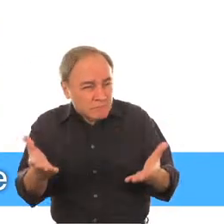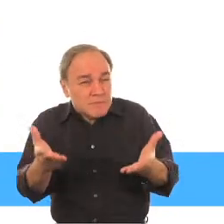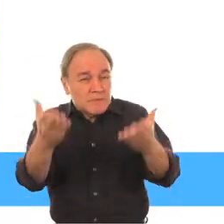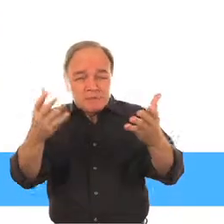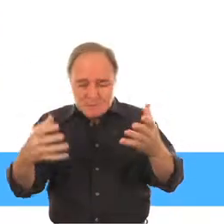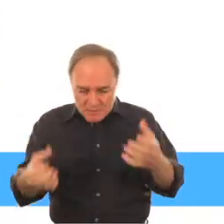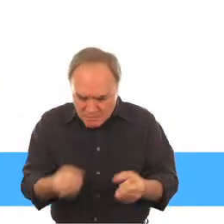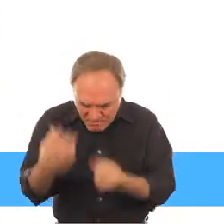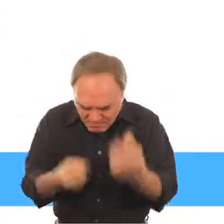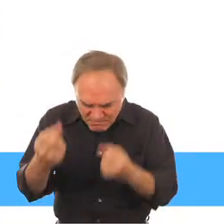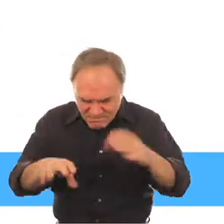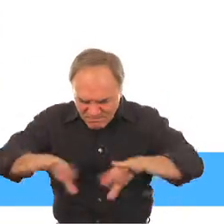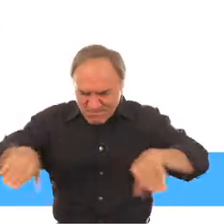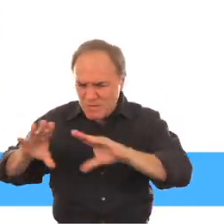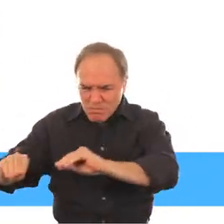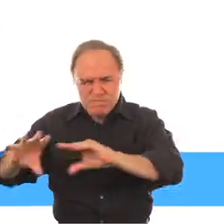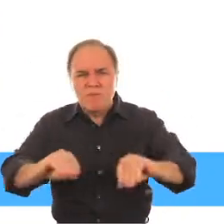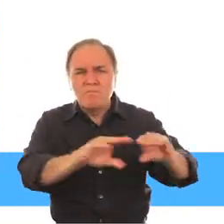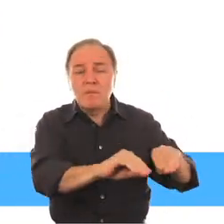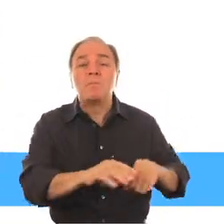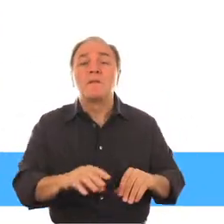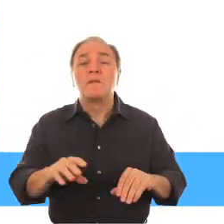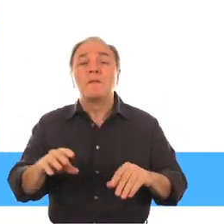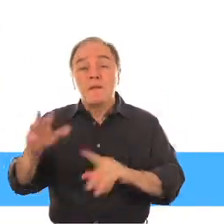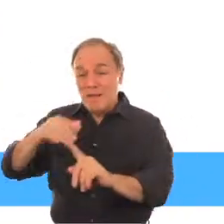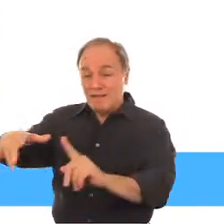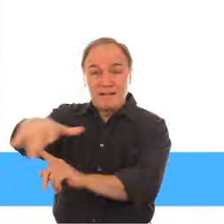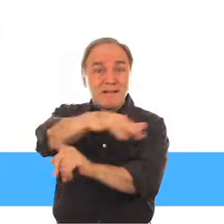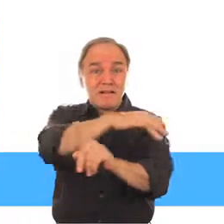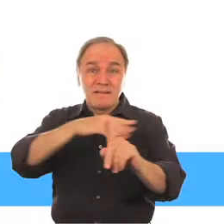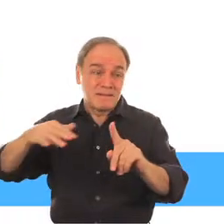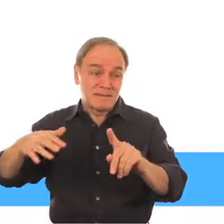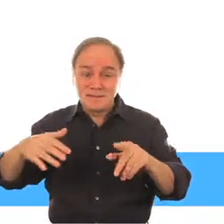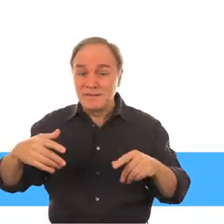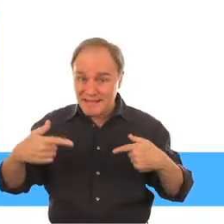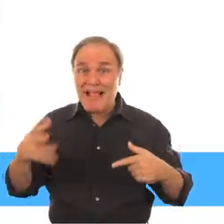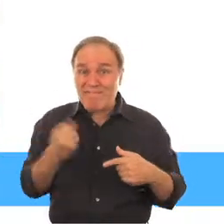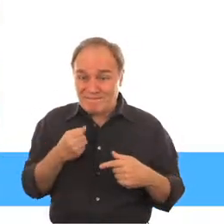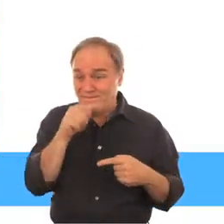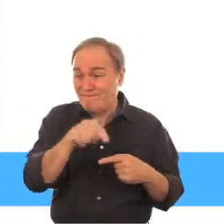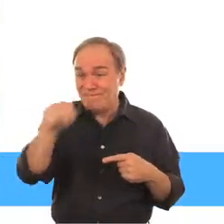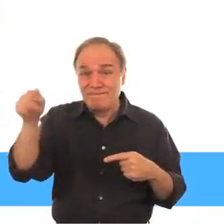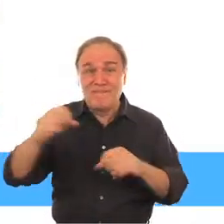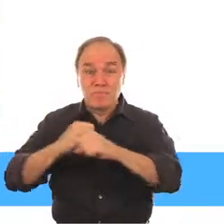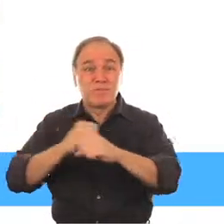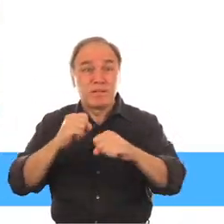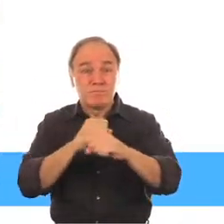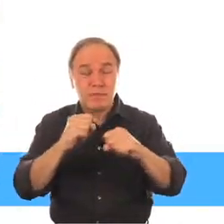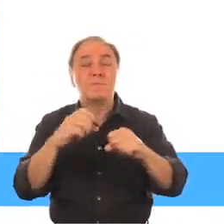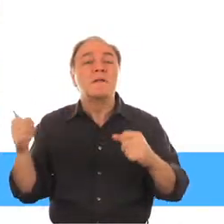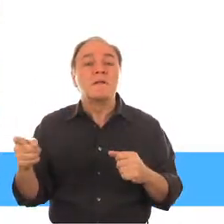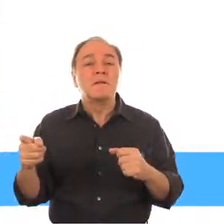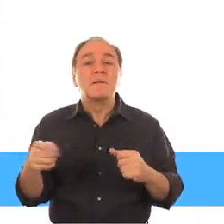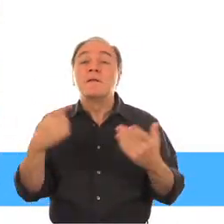posibilidad de que la tierra y la selva circundante estén contaminadas Como lo descubrió Vijay, de 10 años, cuando pisó